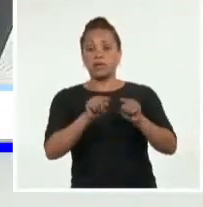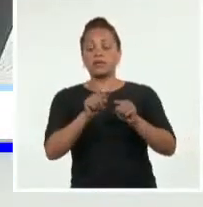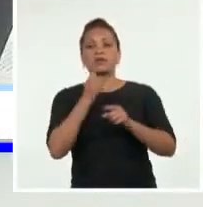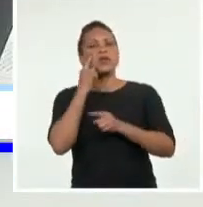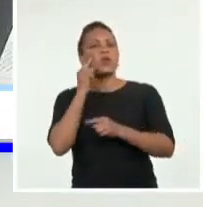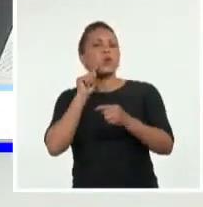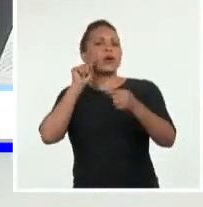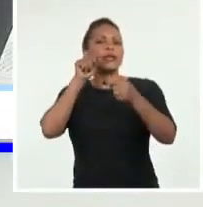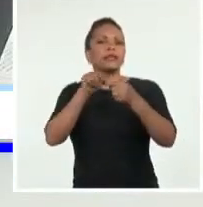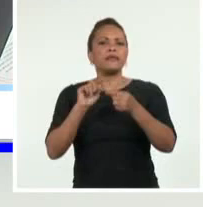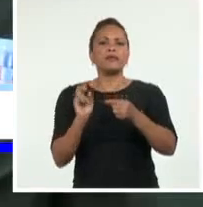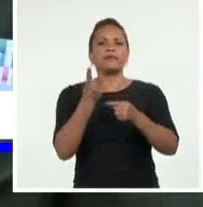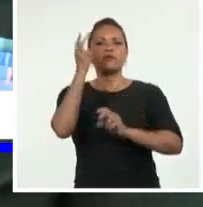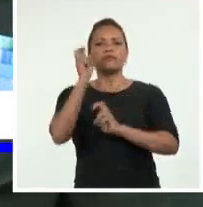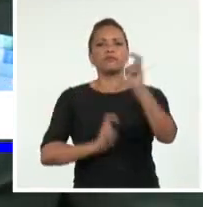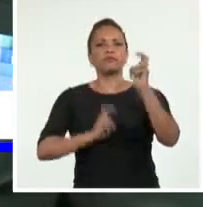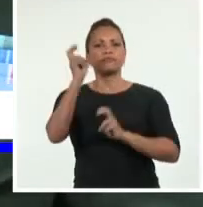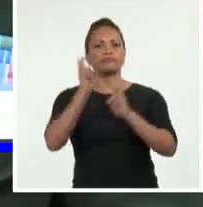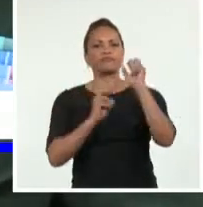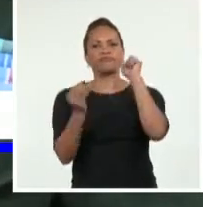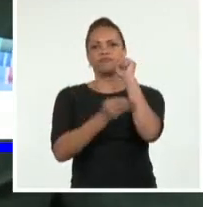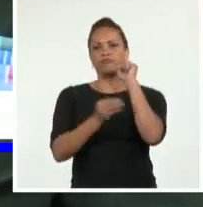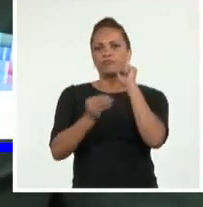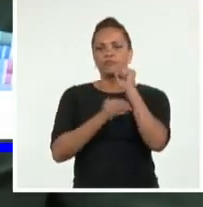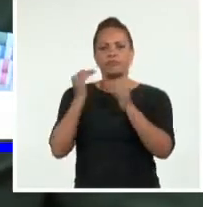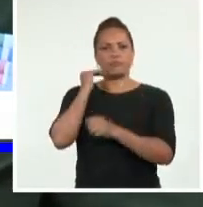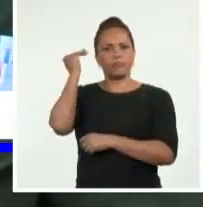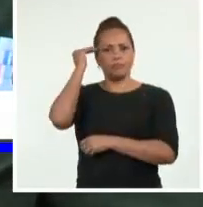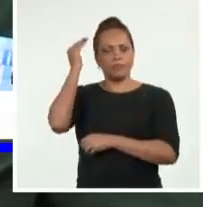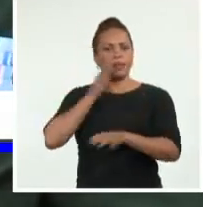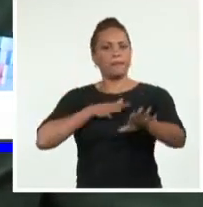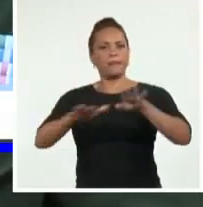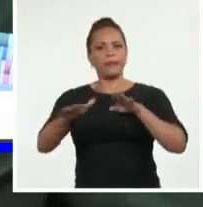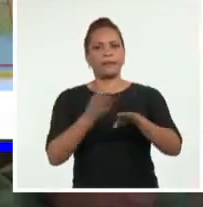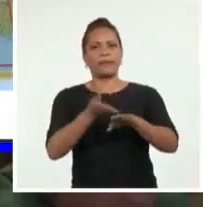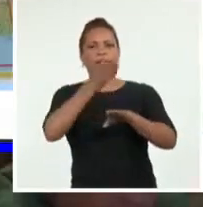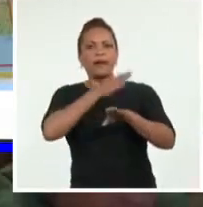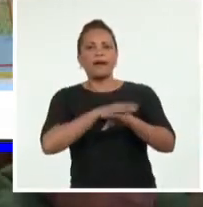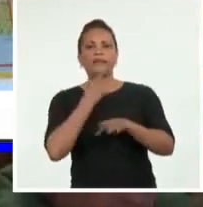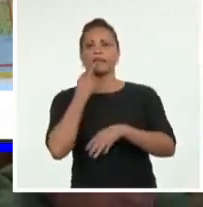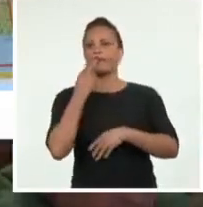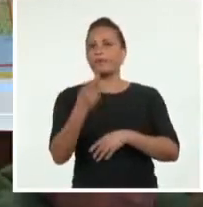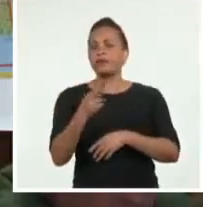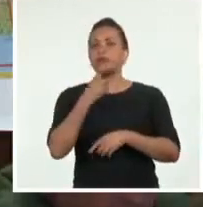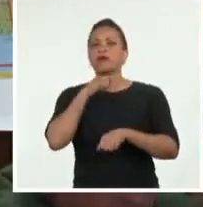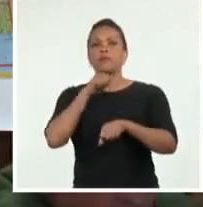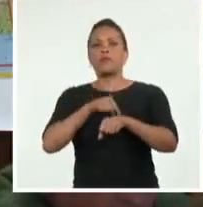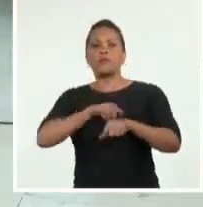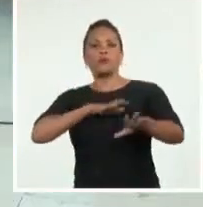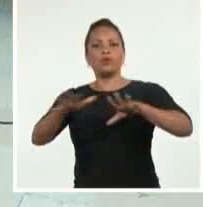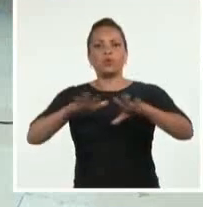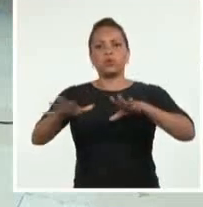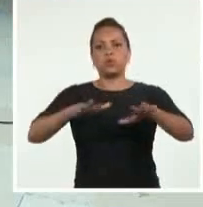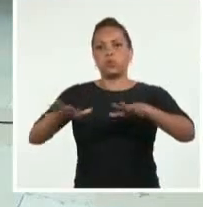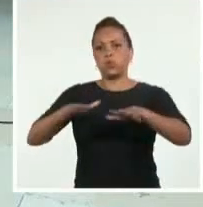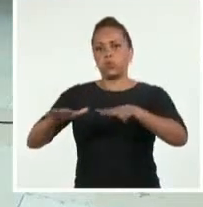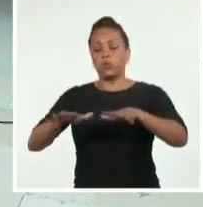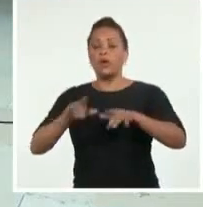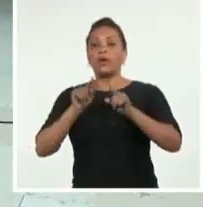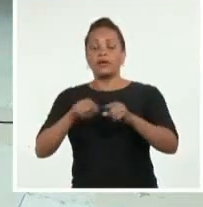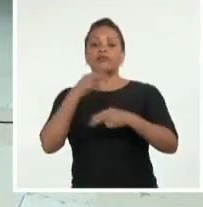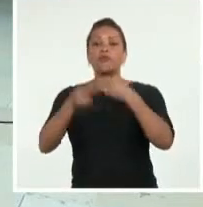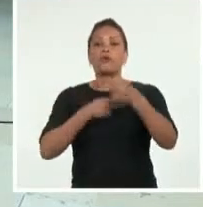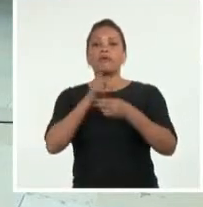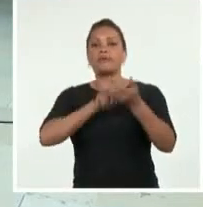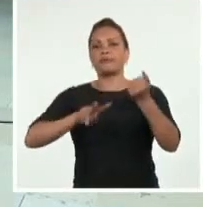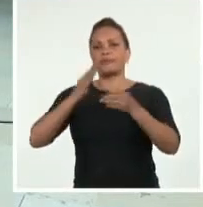el objetivo del segundo taller Fortalecimiento de las Capacidades de Preparativos y Respuesta a Sismos de Gran Intensidad que sesiona en